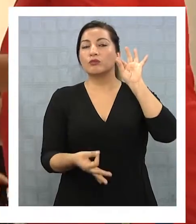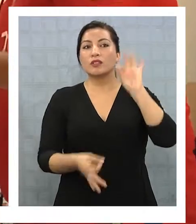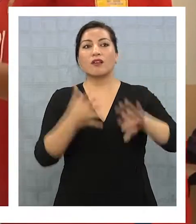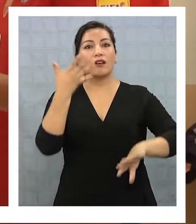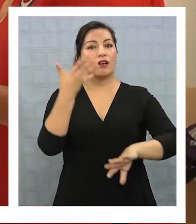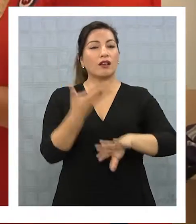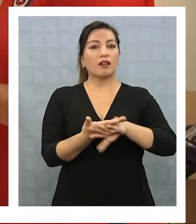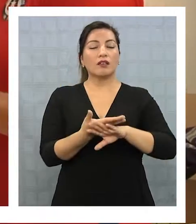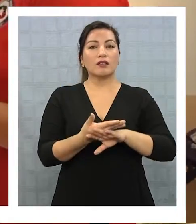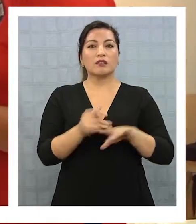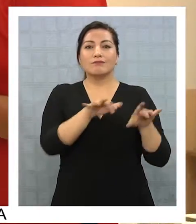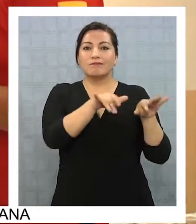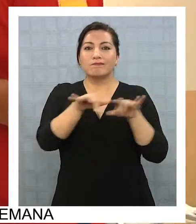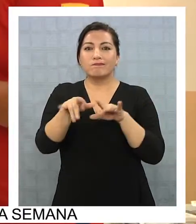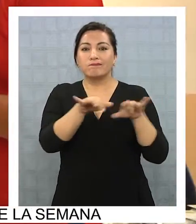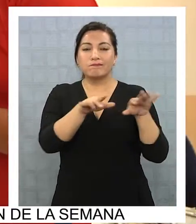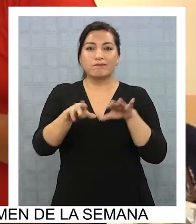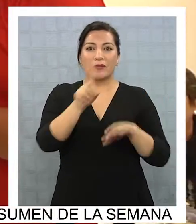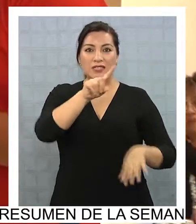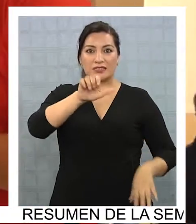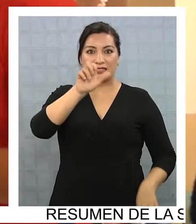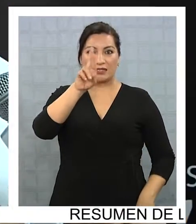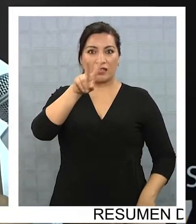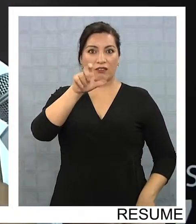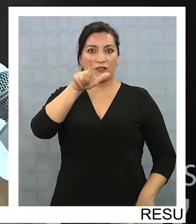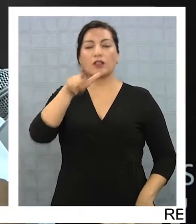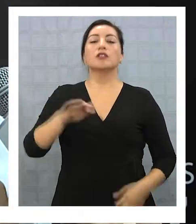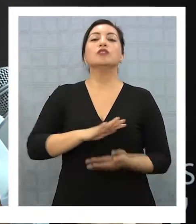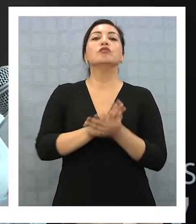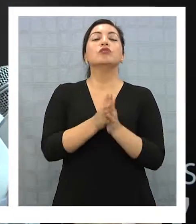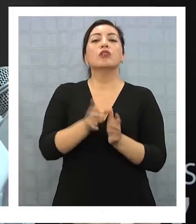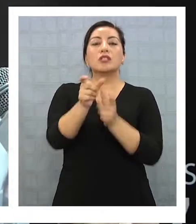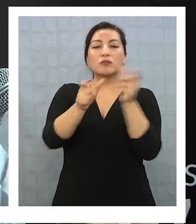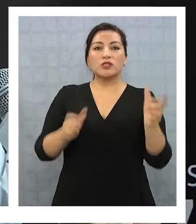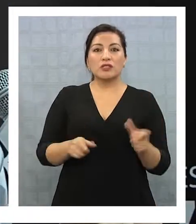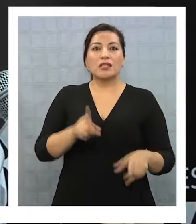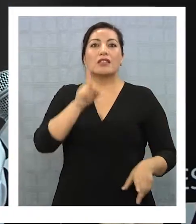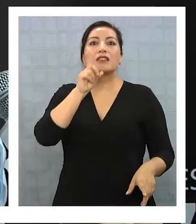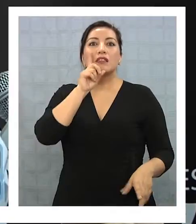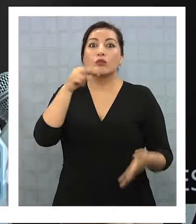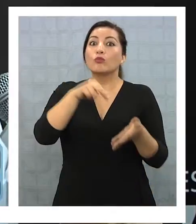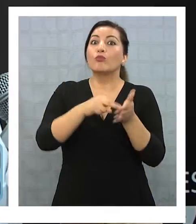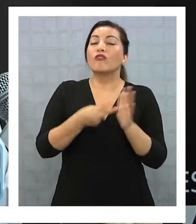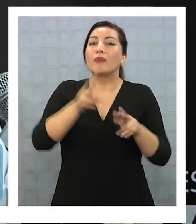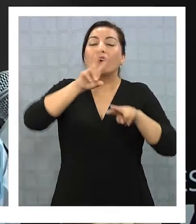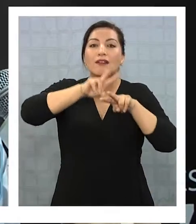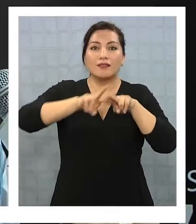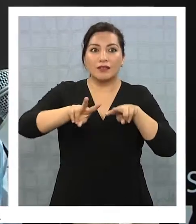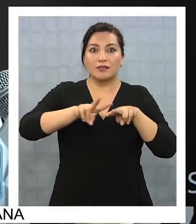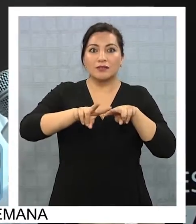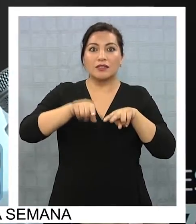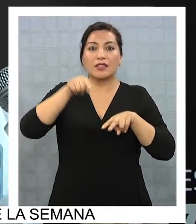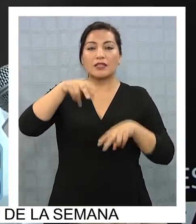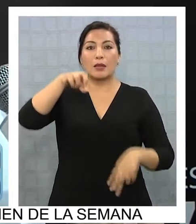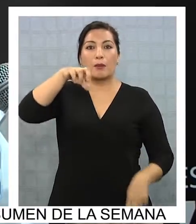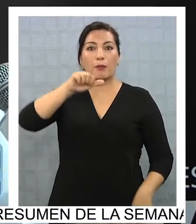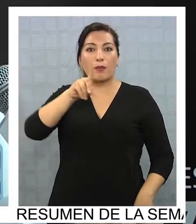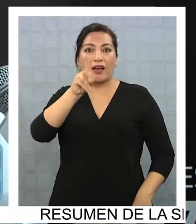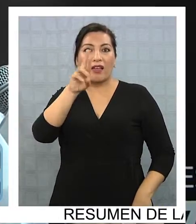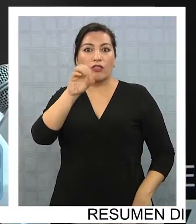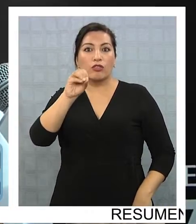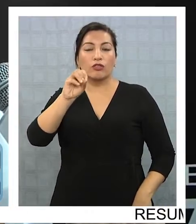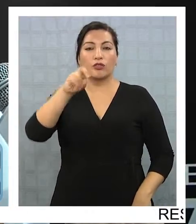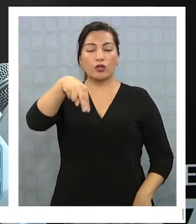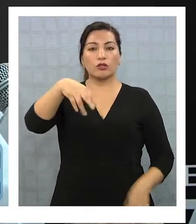en la página del servicio electoral. Todos los que tengan algún reparo que hacer a este padrón, pueden